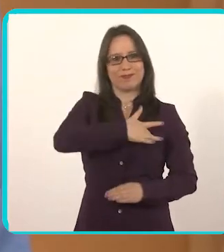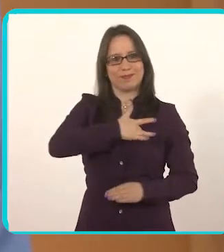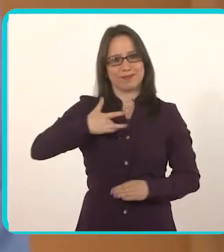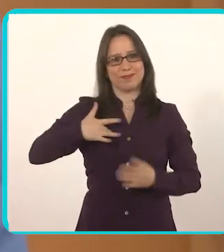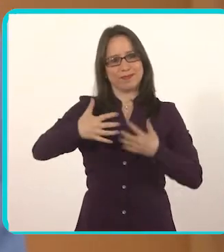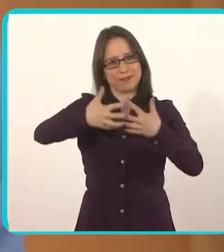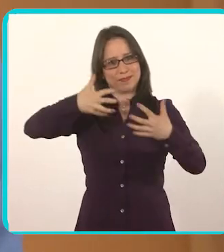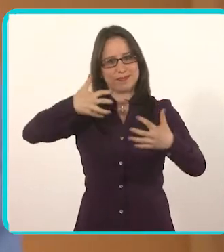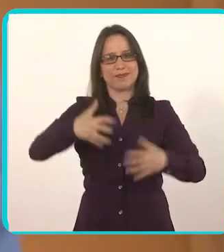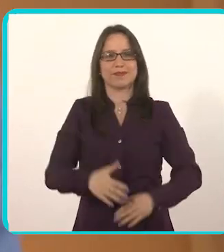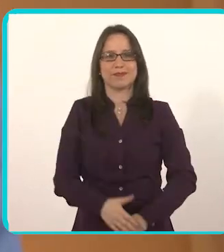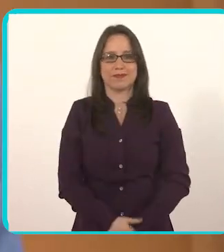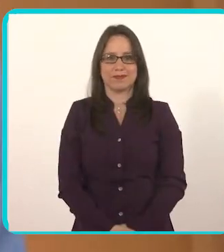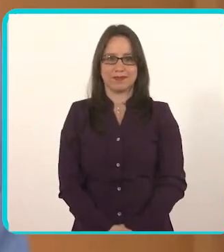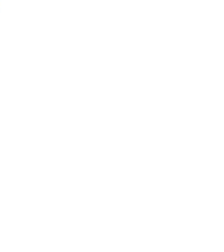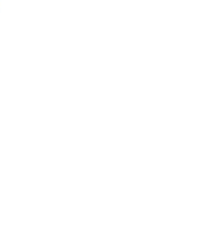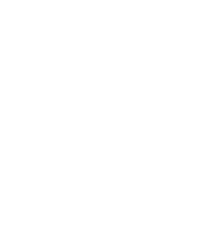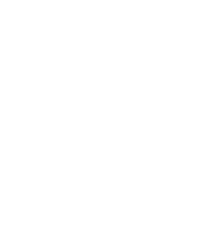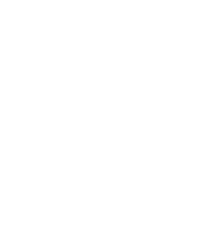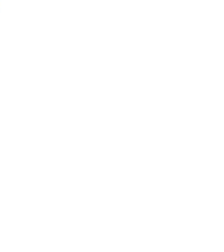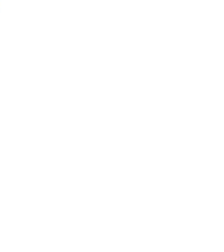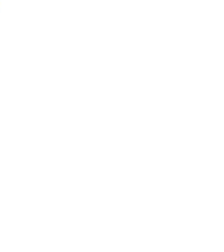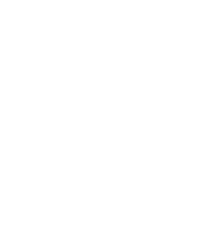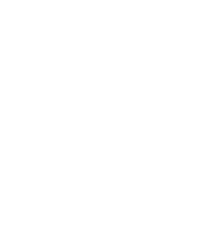una de las funciones de la seguridad social.